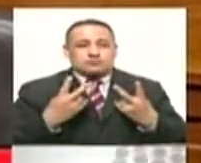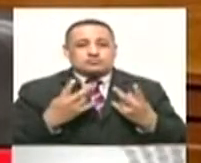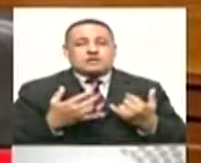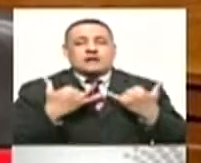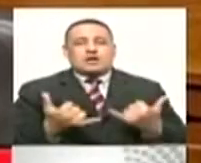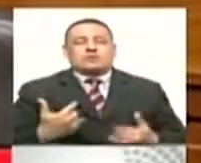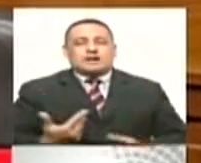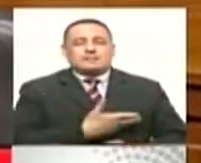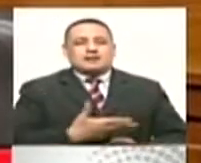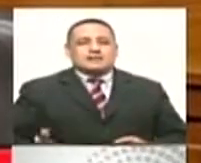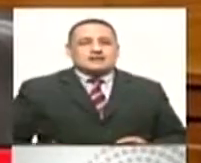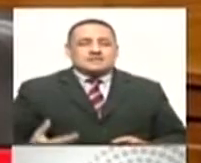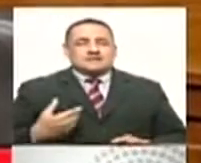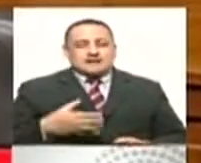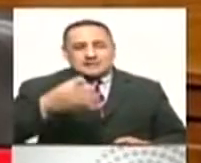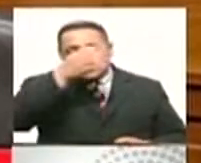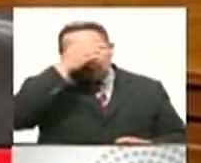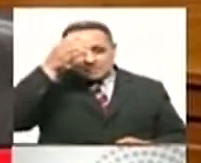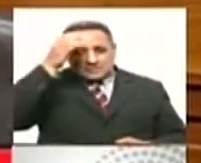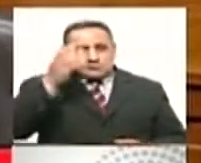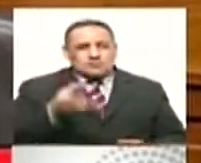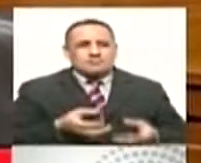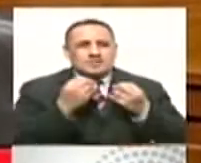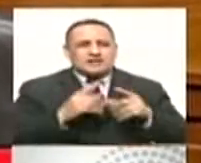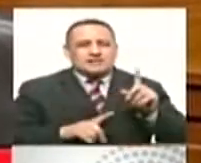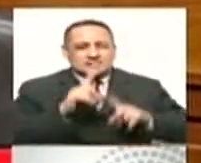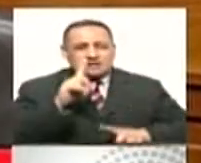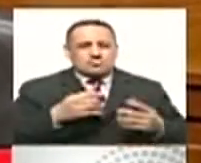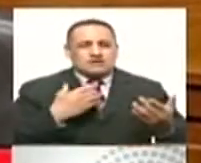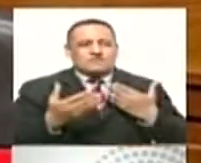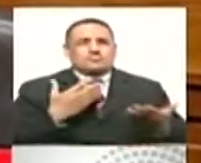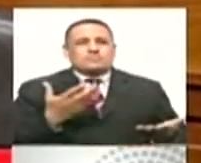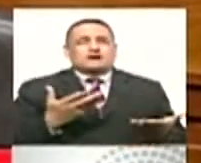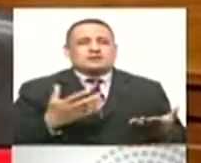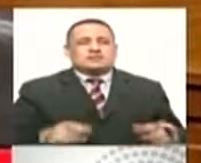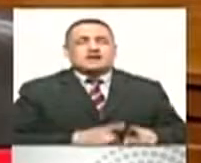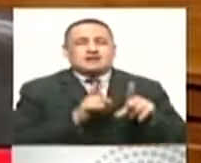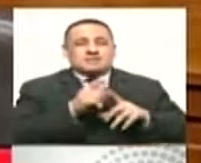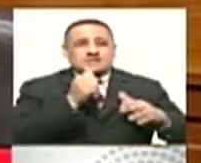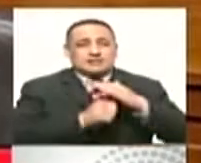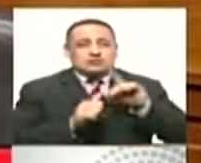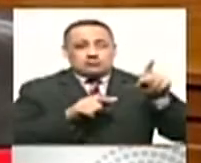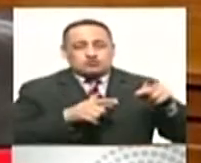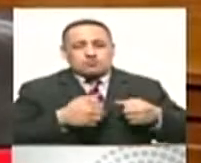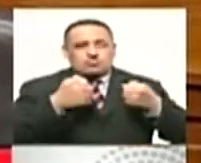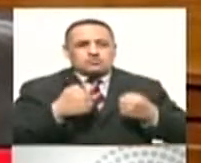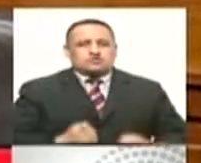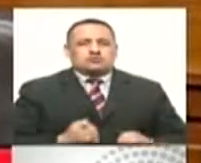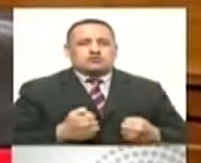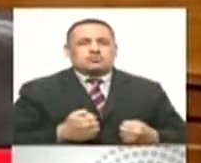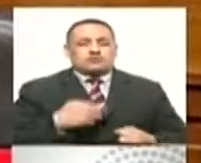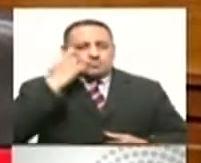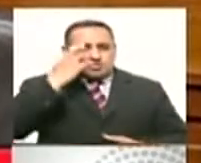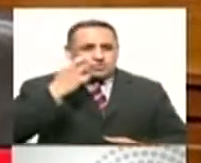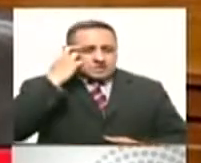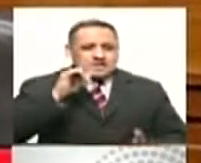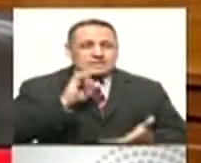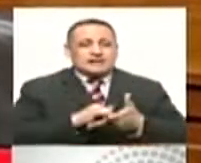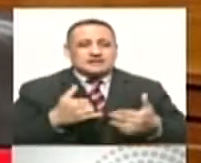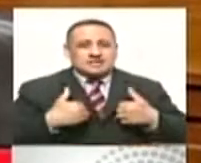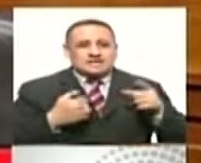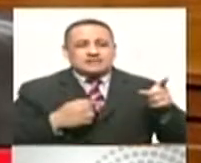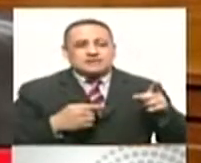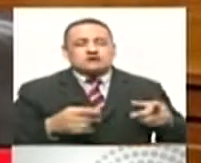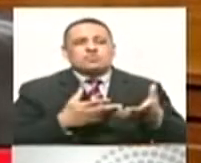se dan, entre otras cosas, por la buena gestión, digamos, de los gobernadores, ¿no?